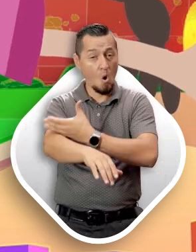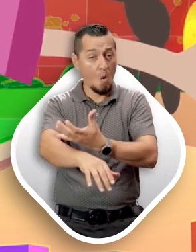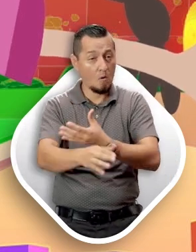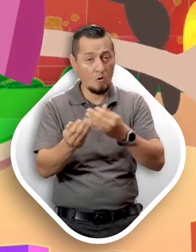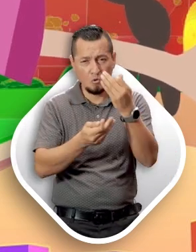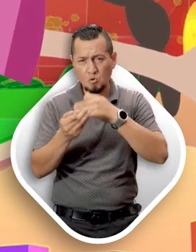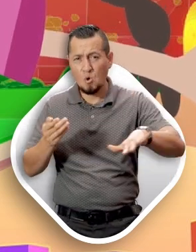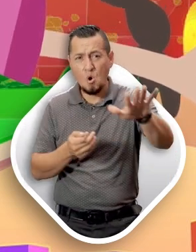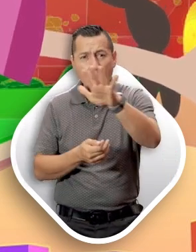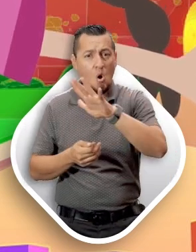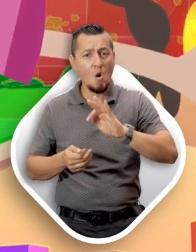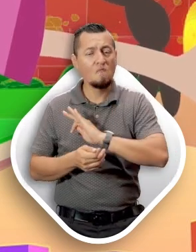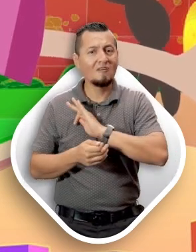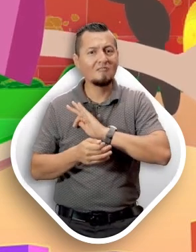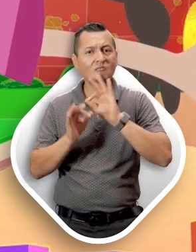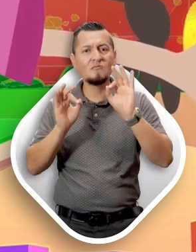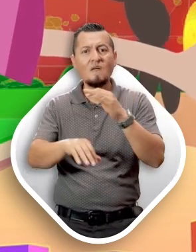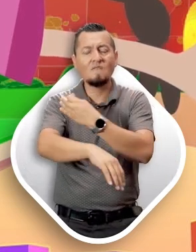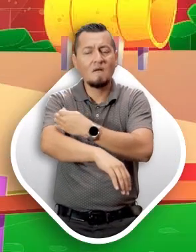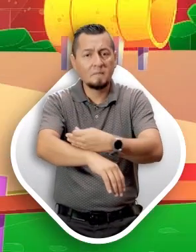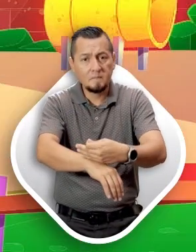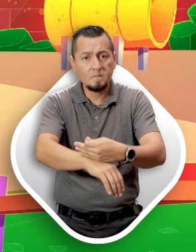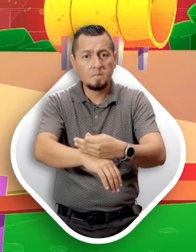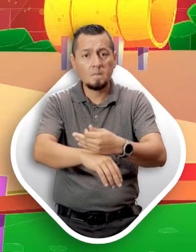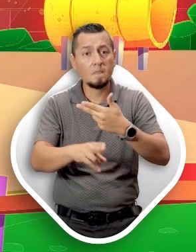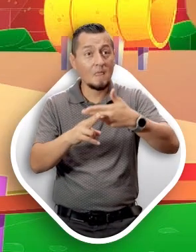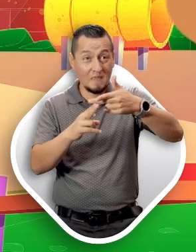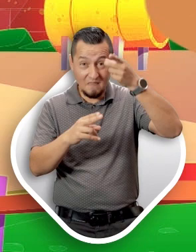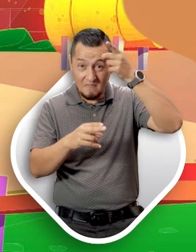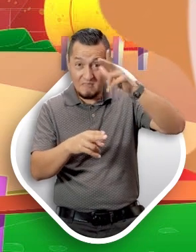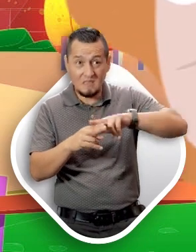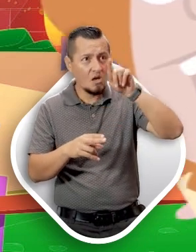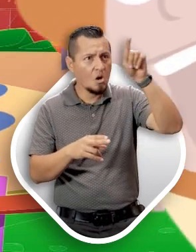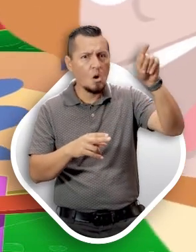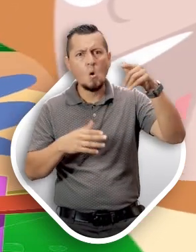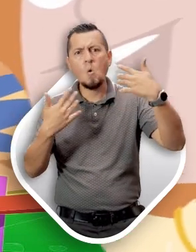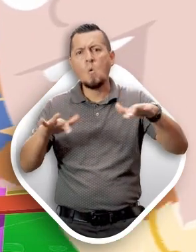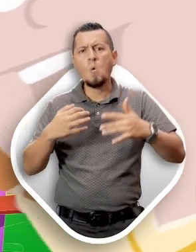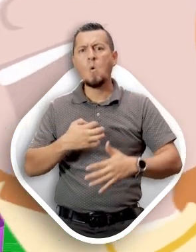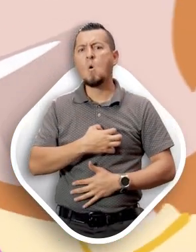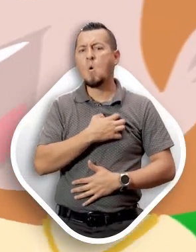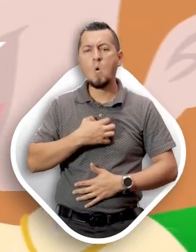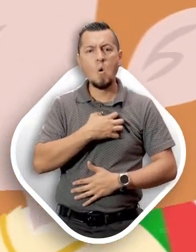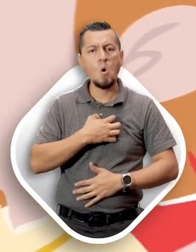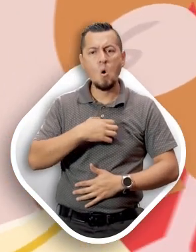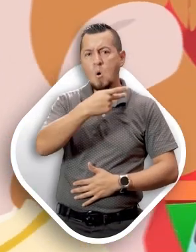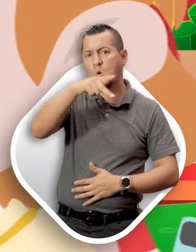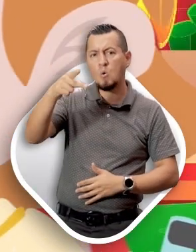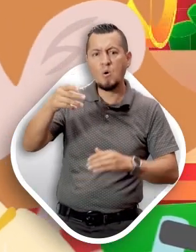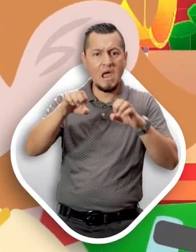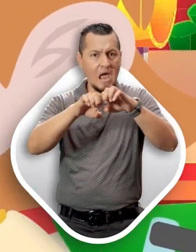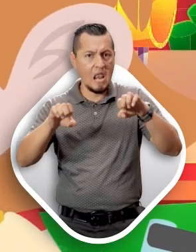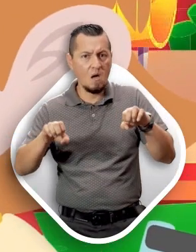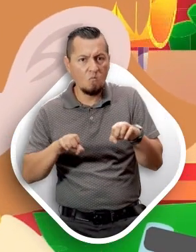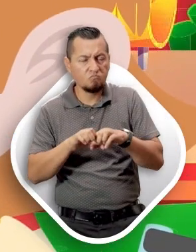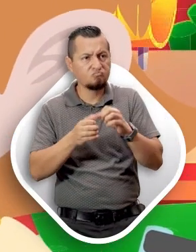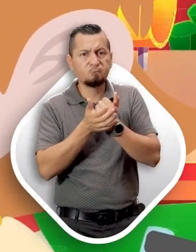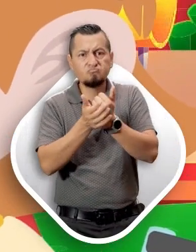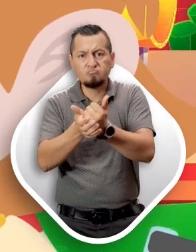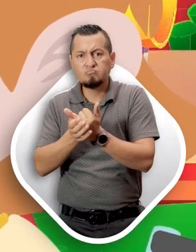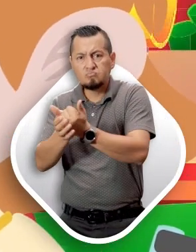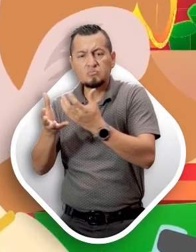compañeros muy felices con sus familias. Hasta el director estaba muy contento de que todos en equipo